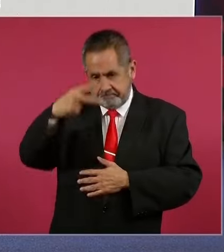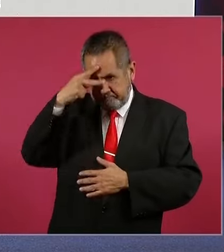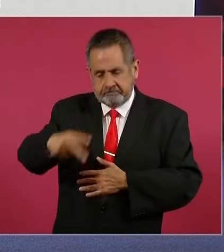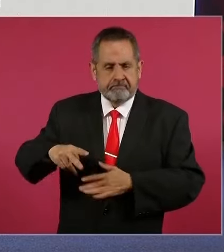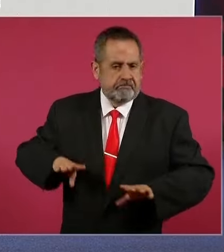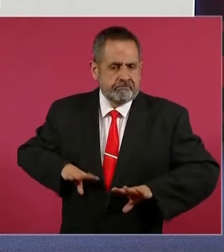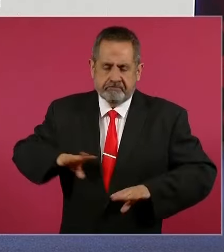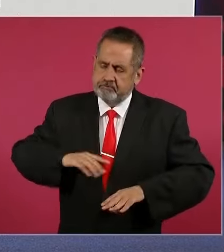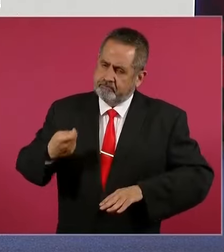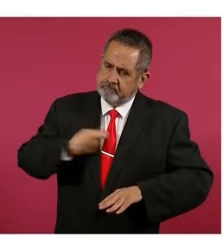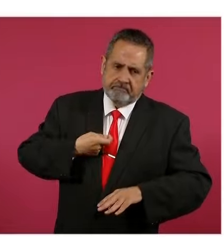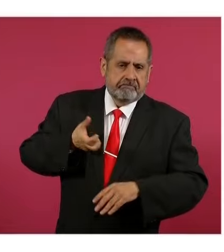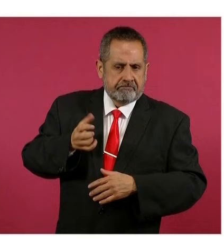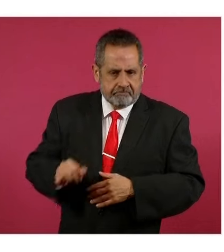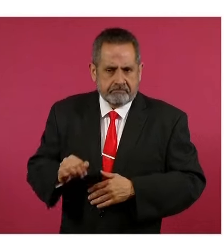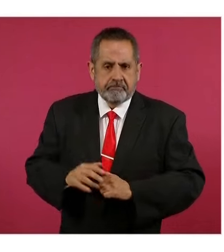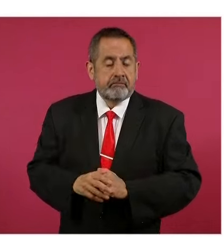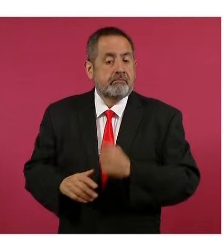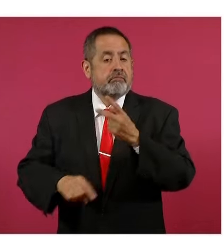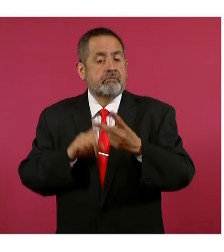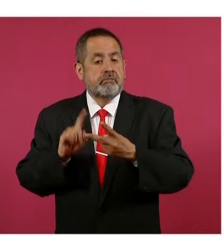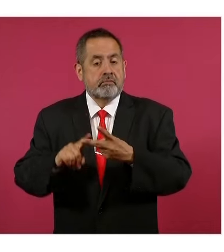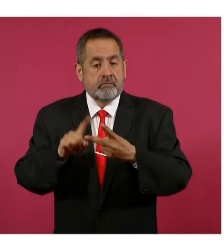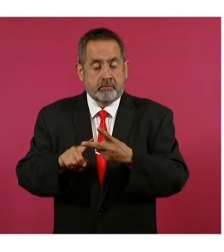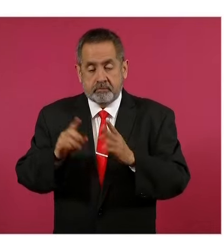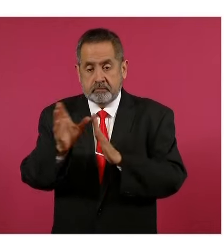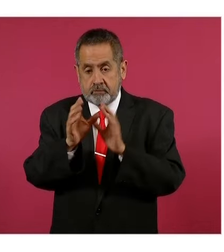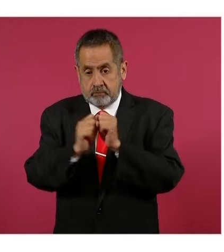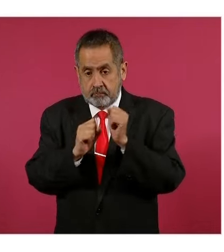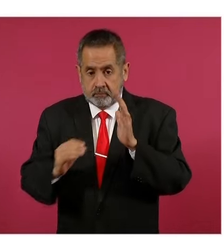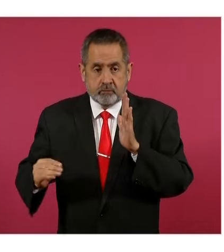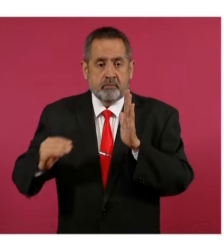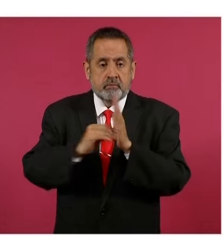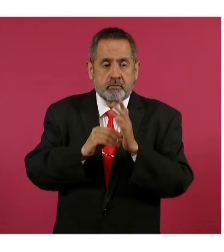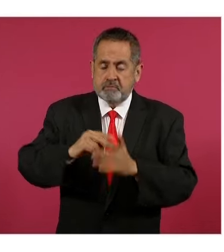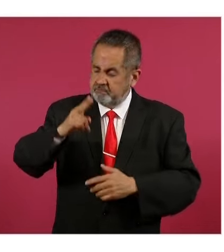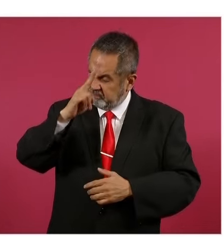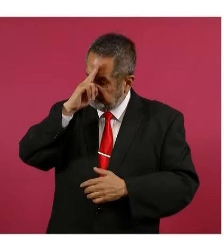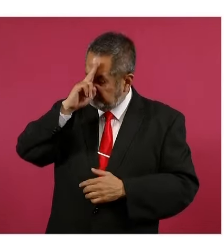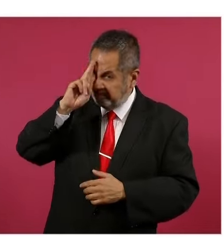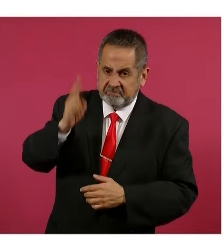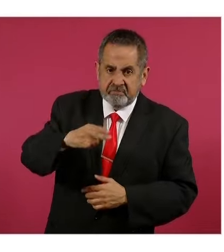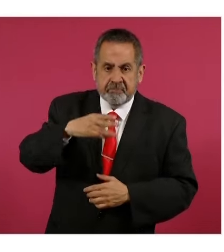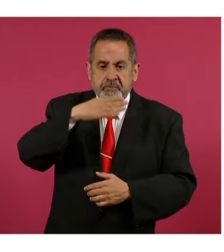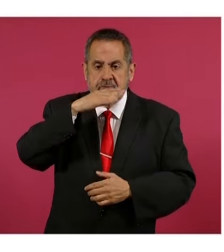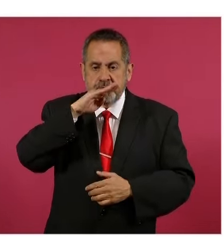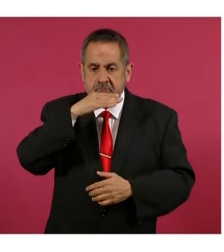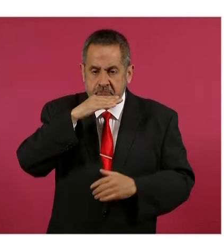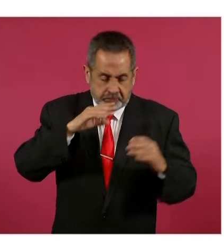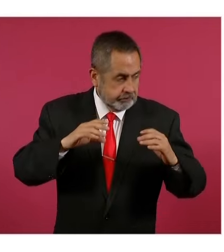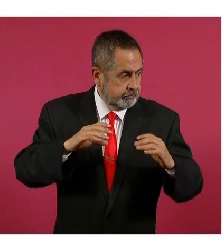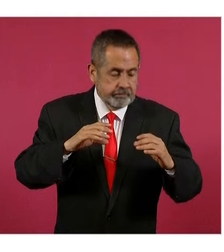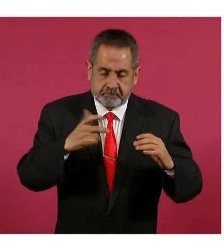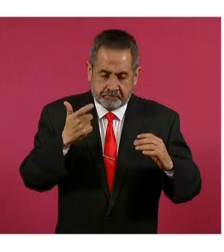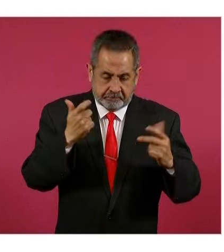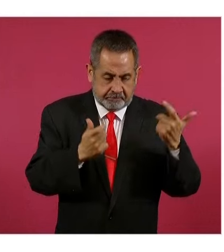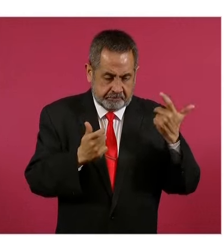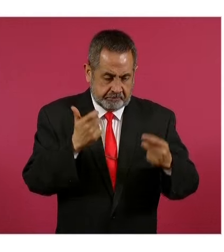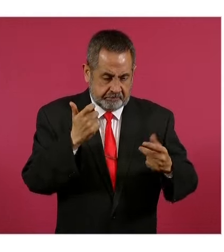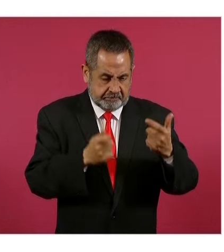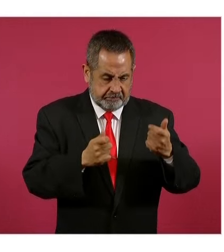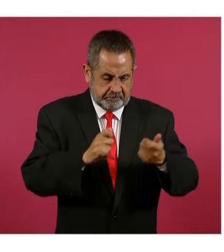y la prohibición expresa en la constitución del maíz genéticamente modificado o maíz